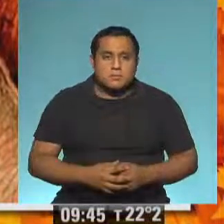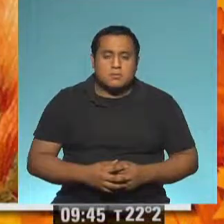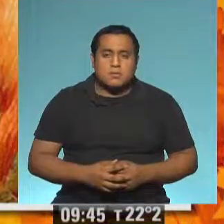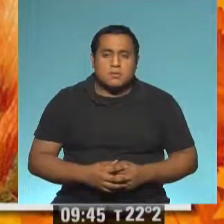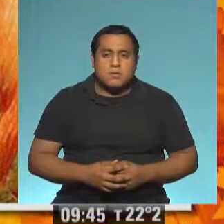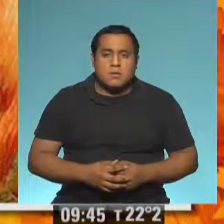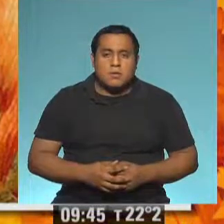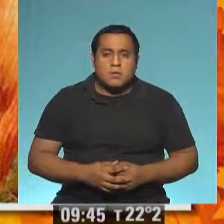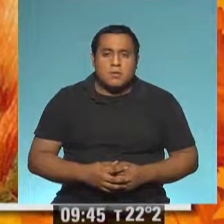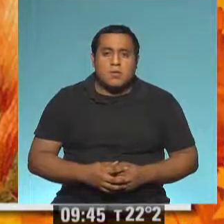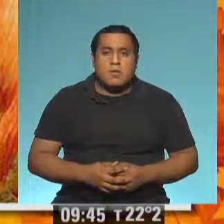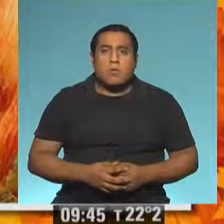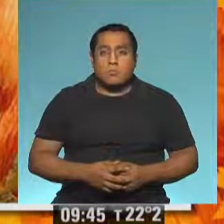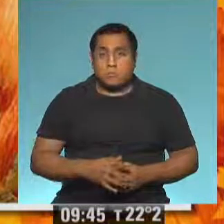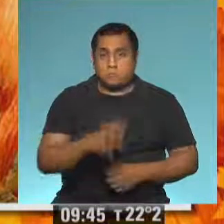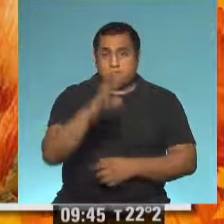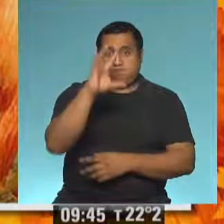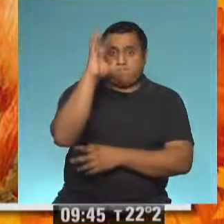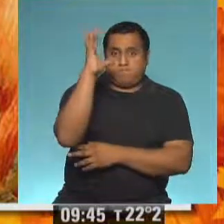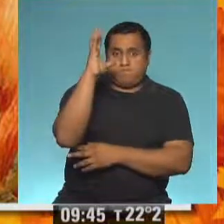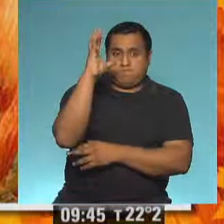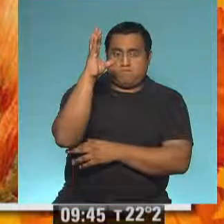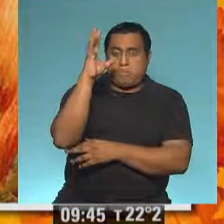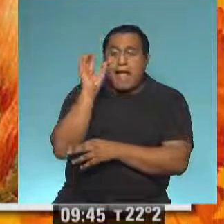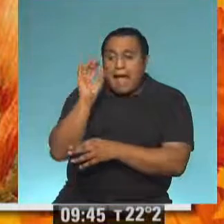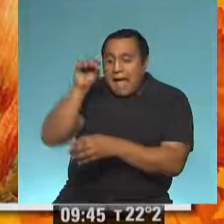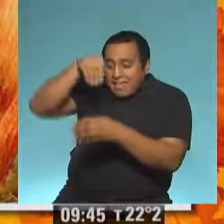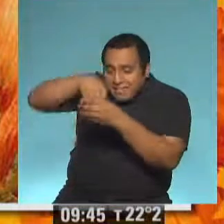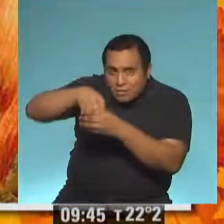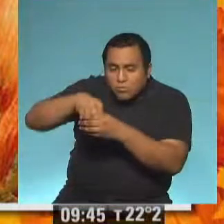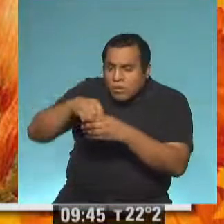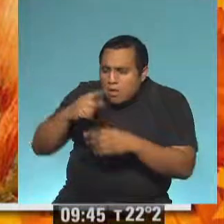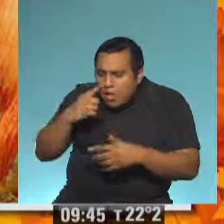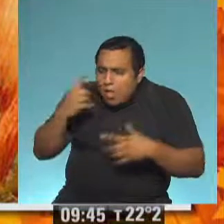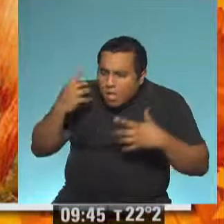Dentro de un tronco, encontró uno más.